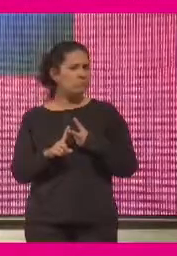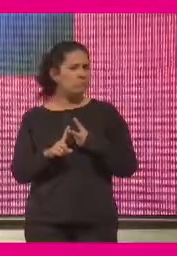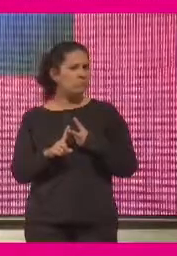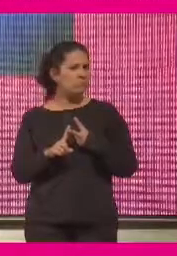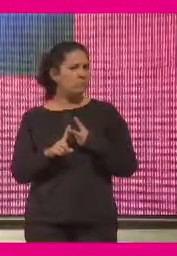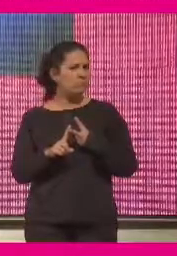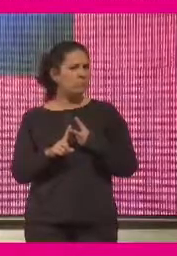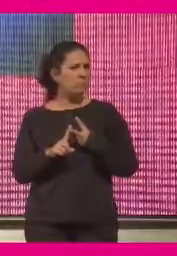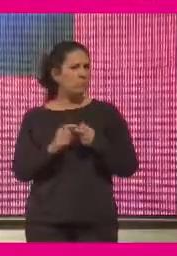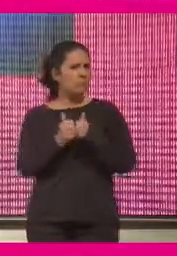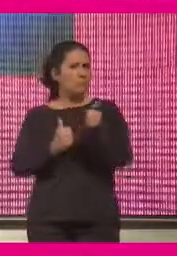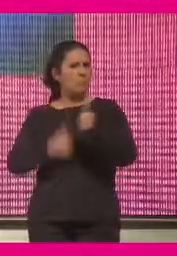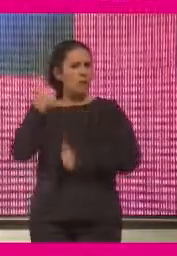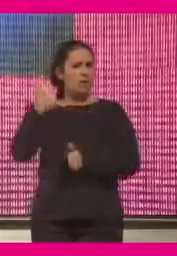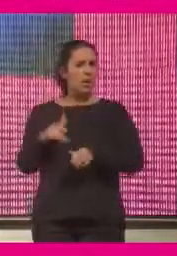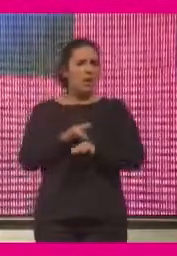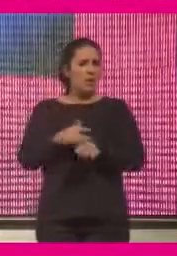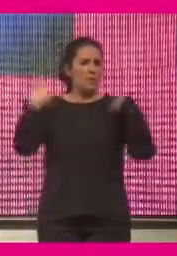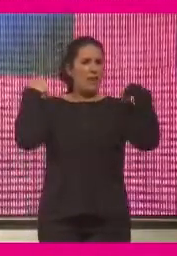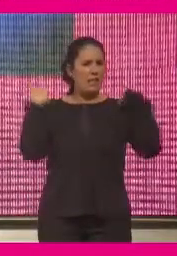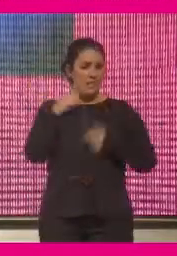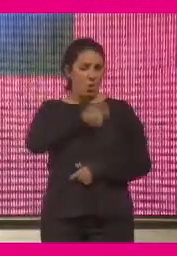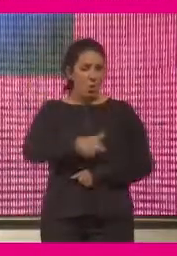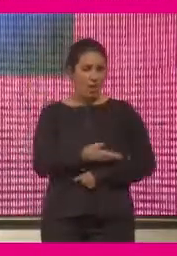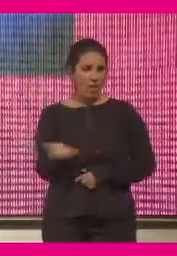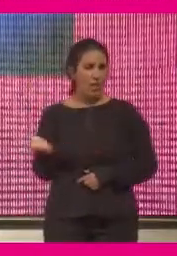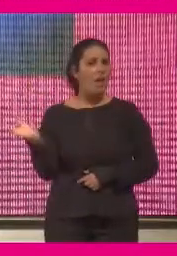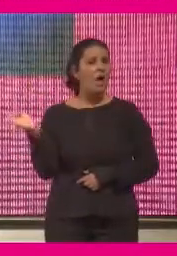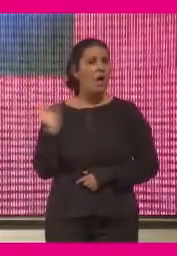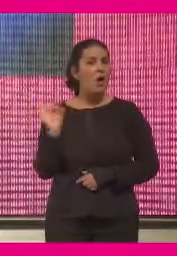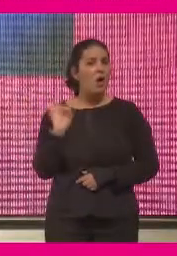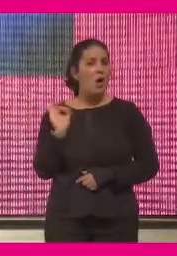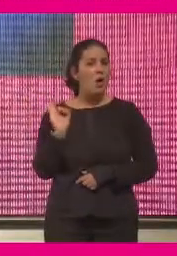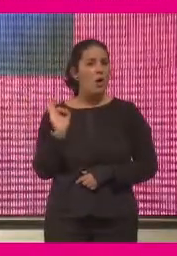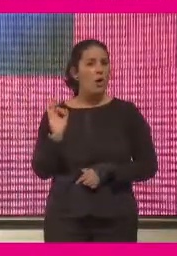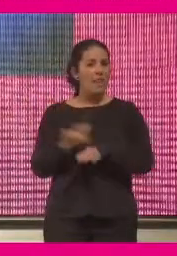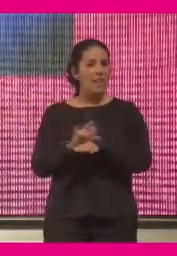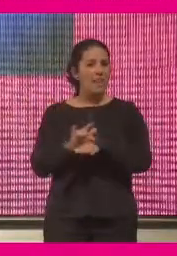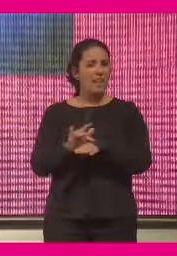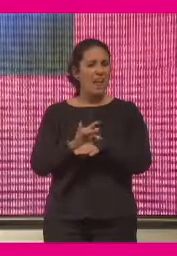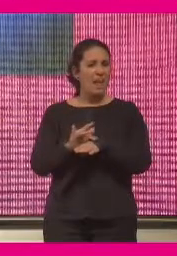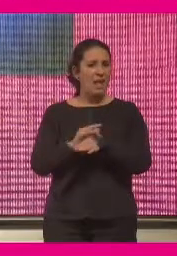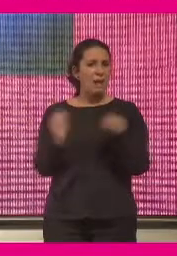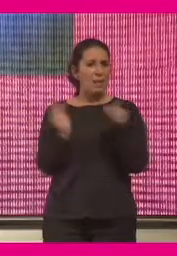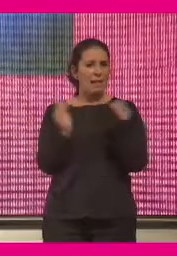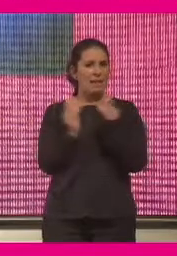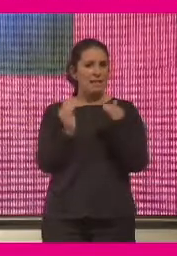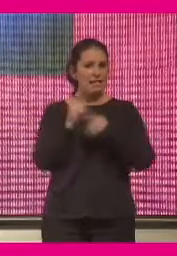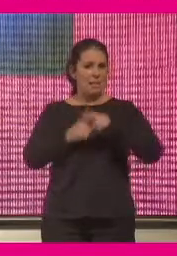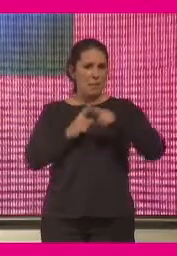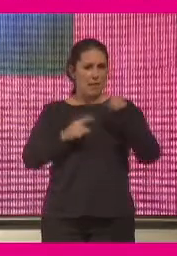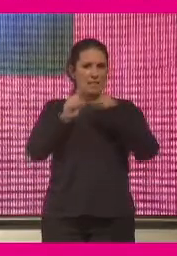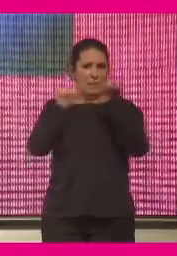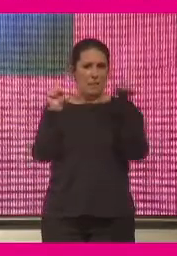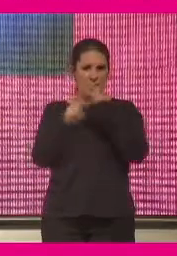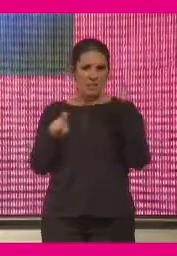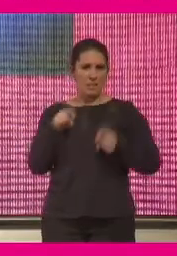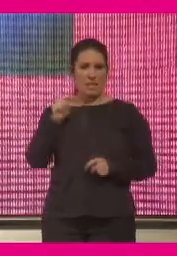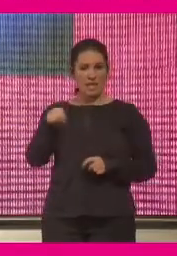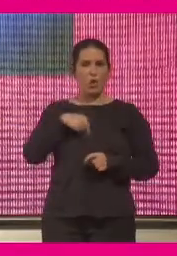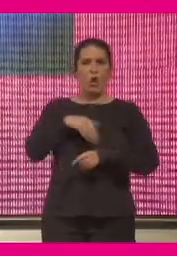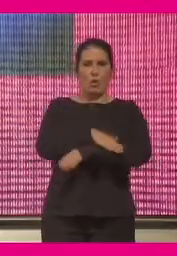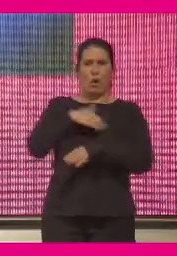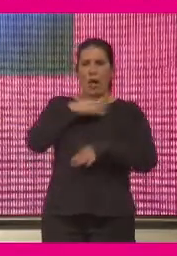competencias digitales de la ciudadanía o, por ejemplo, la digitalización de nuestras pequeñas y medianas empresas. Esos son dos ámbitos que este gobierno tiene